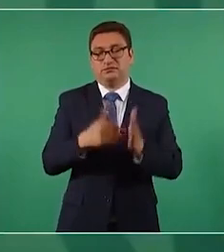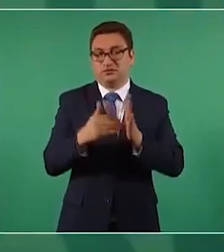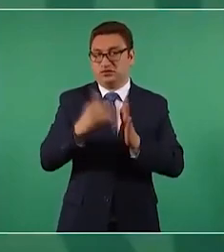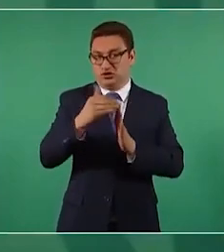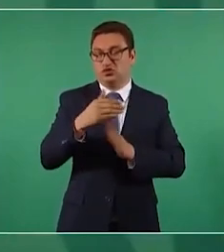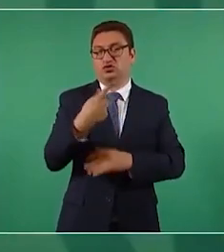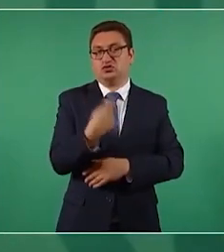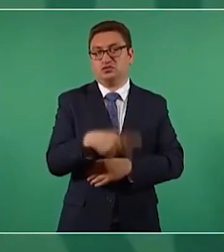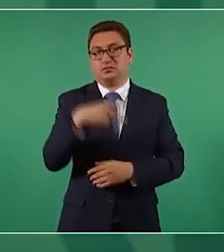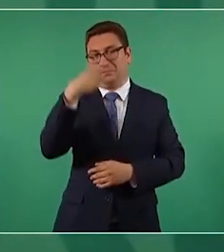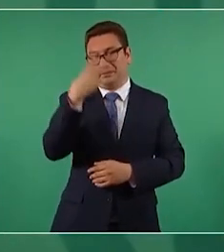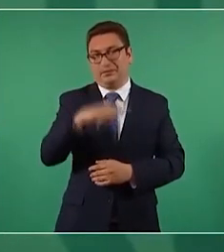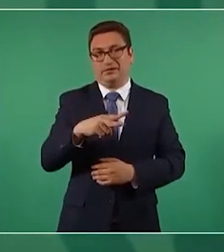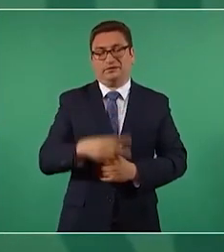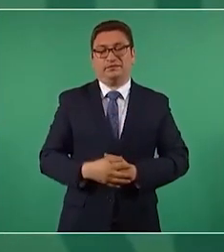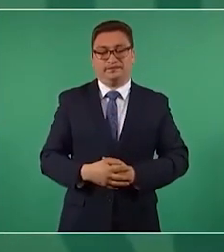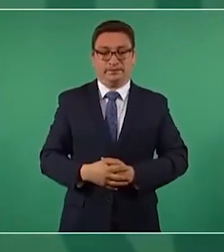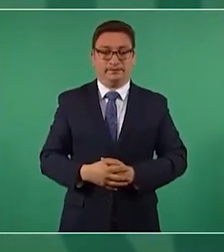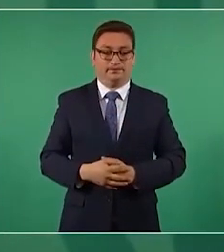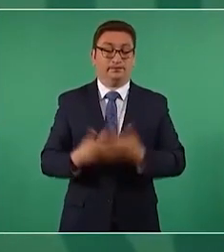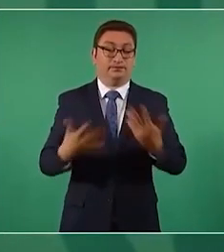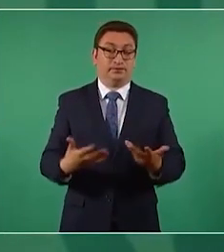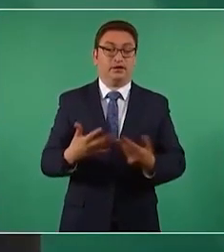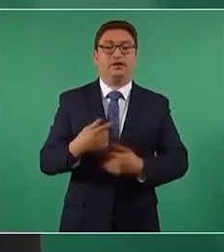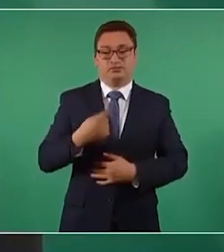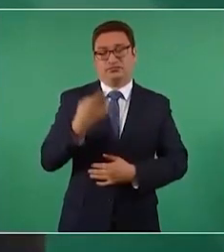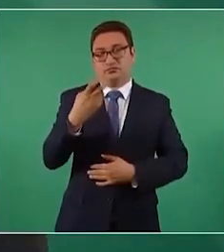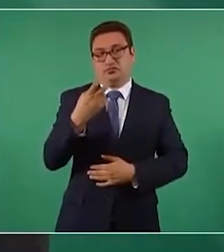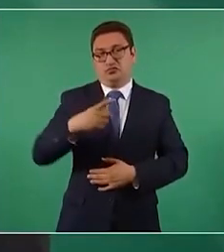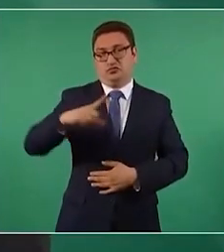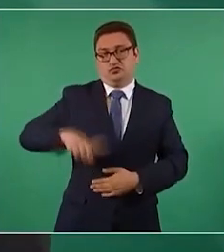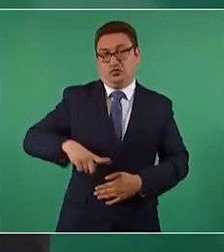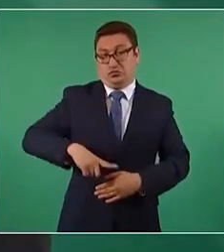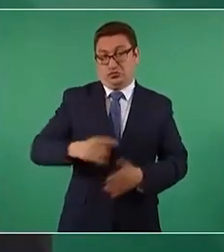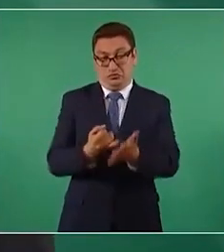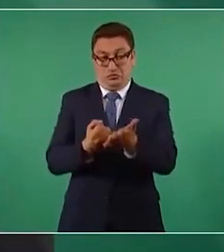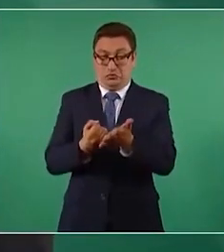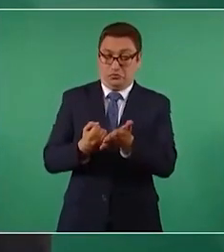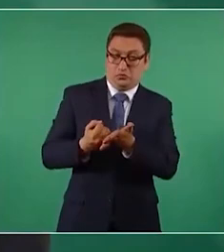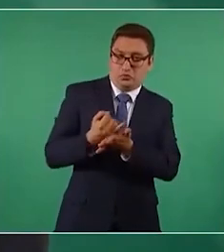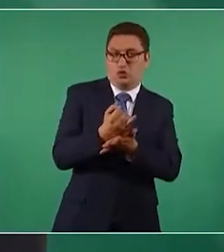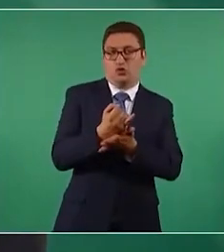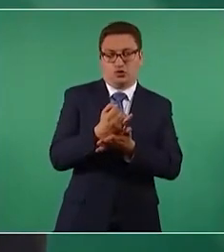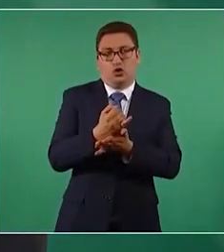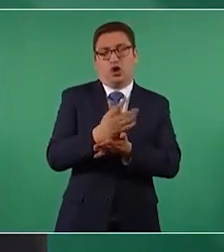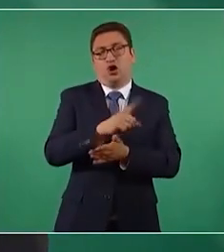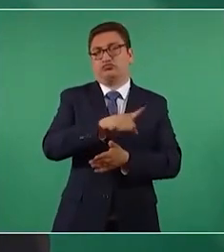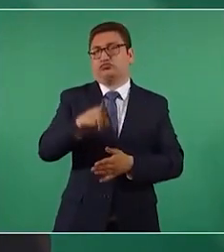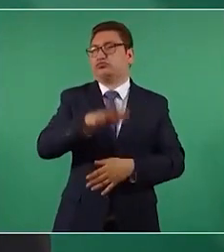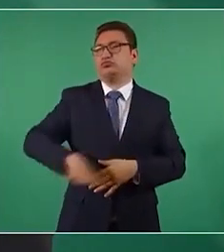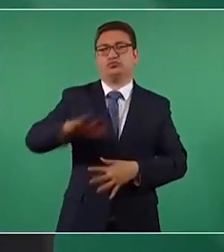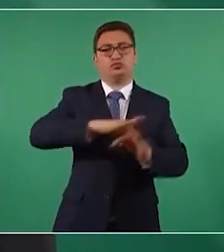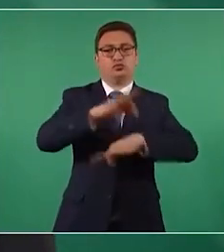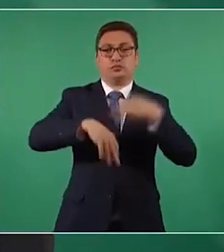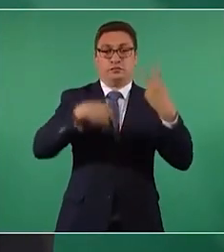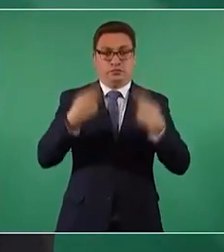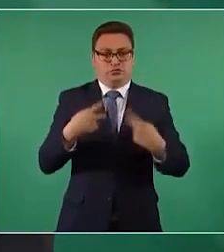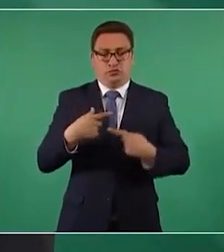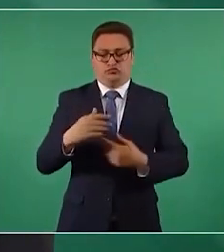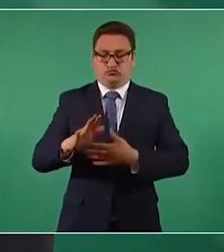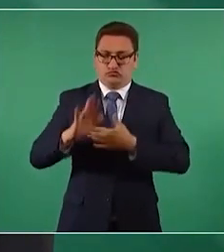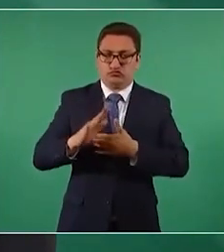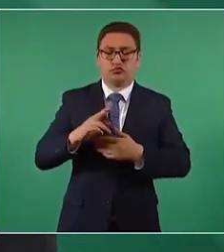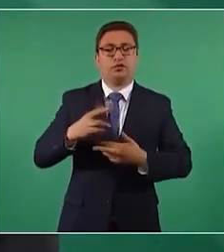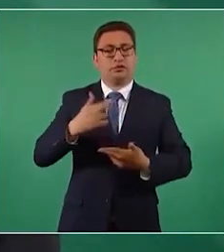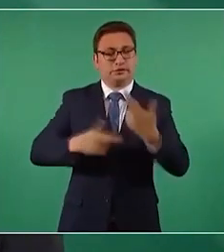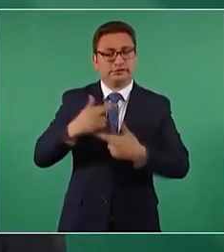son aportados por México y la decisión del gobierno de México de ustedes como sociedad de comprometerse a un